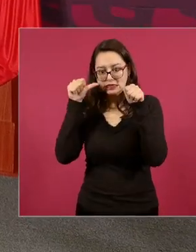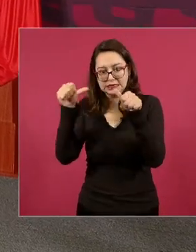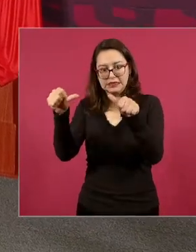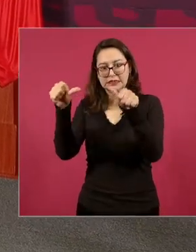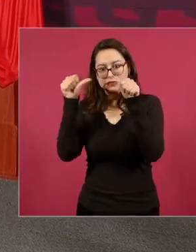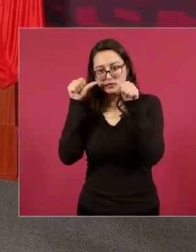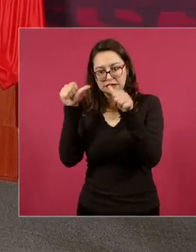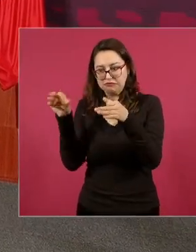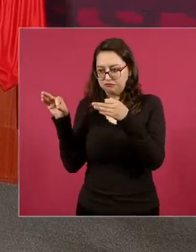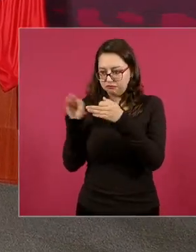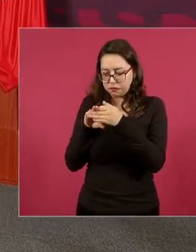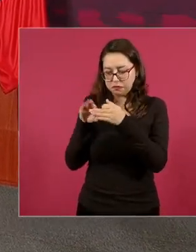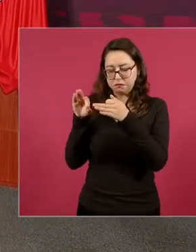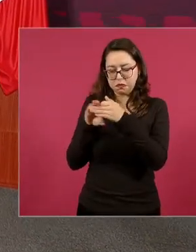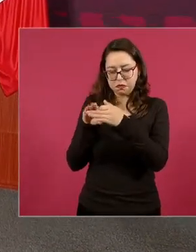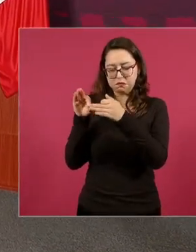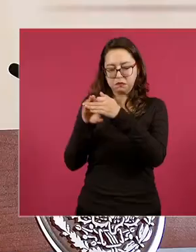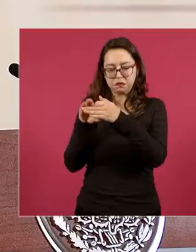se ha estado